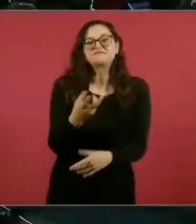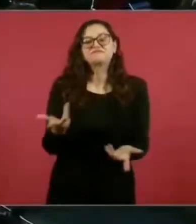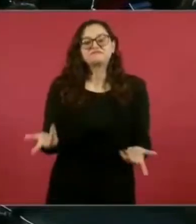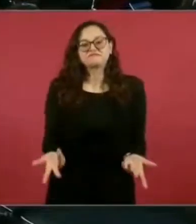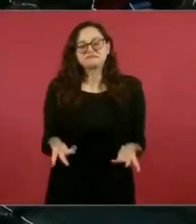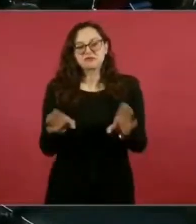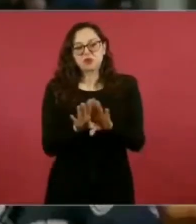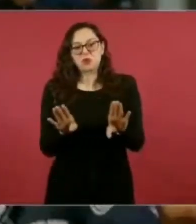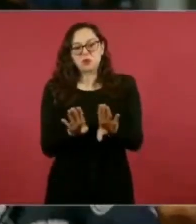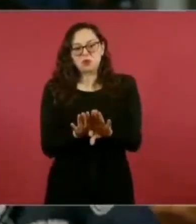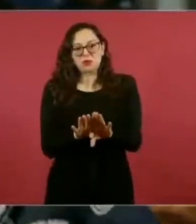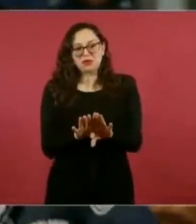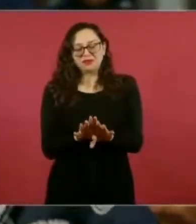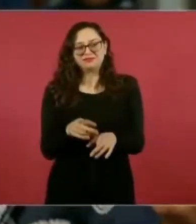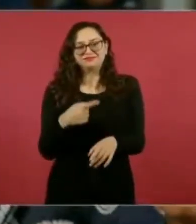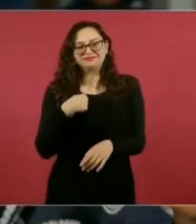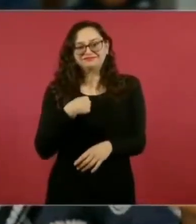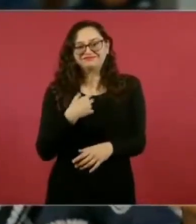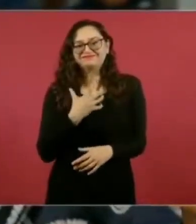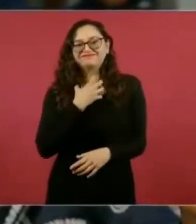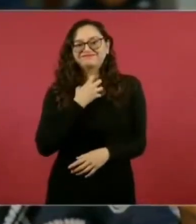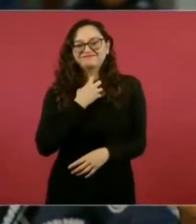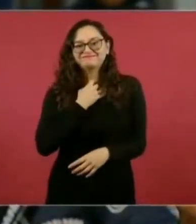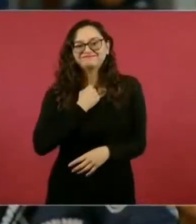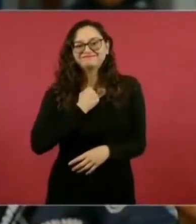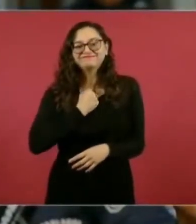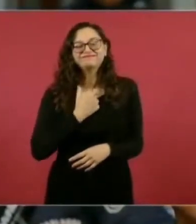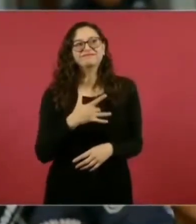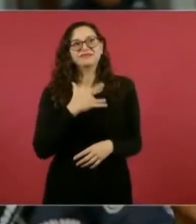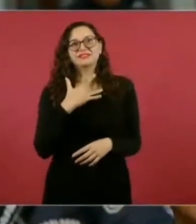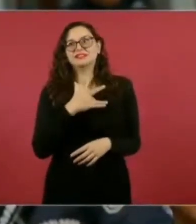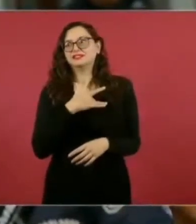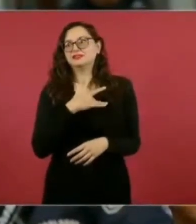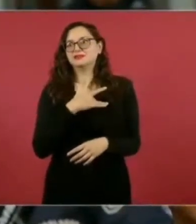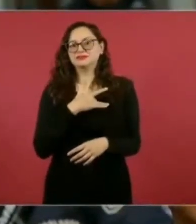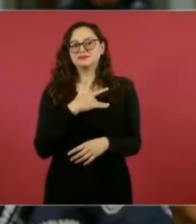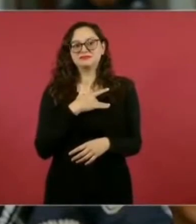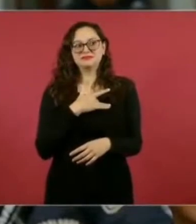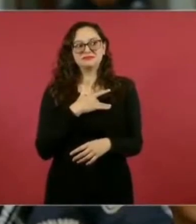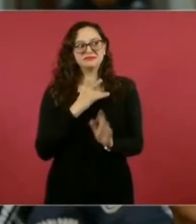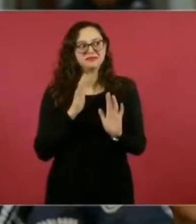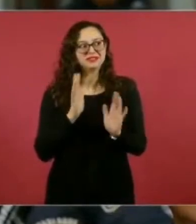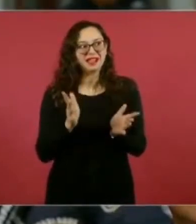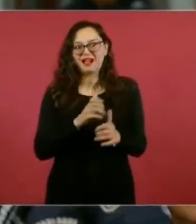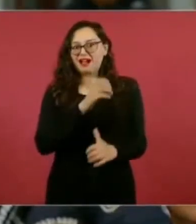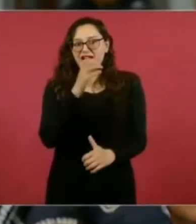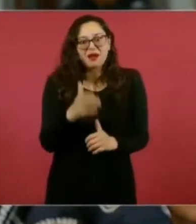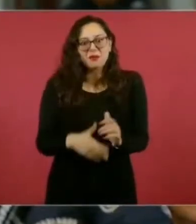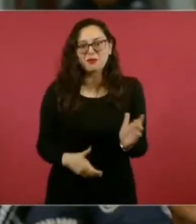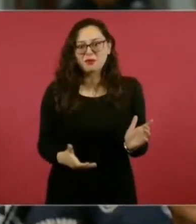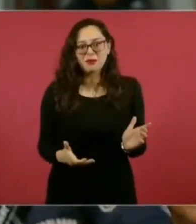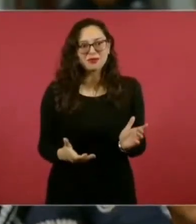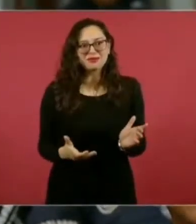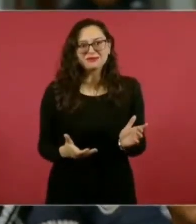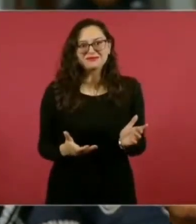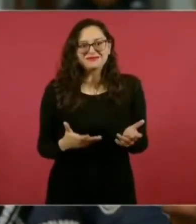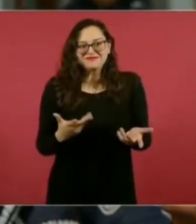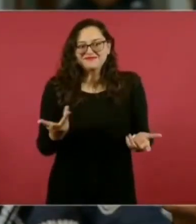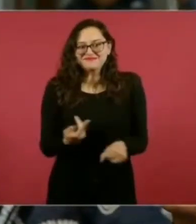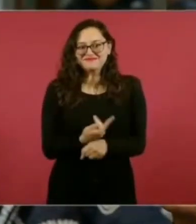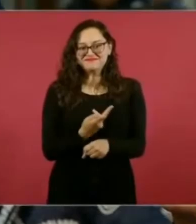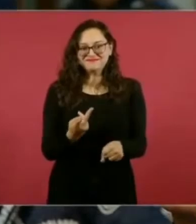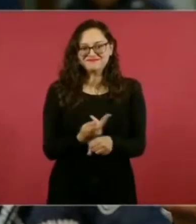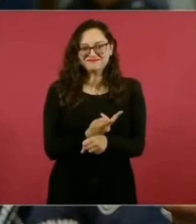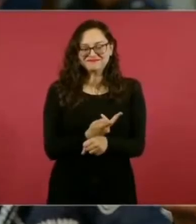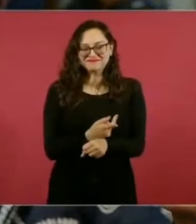mí se nos hace un nudo en la garganta cuando se dan cuenta que hoy es la penúltima mañanera y pues antes de que